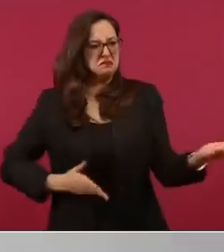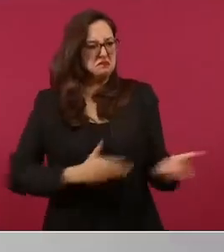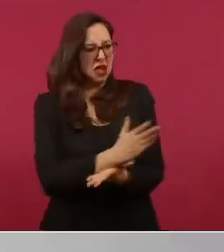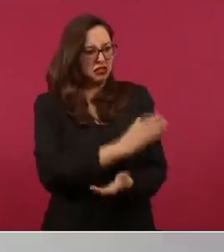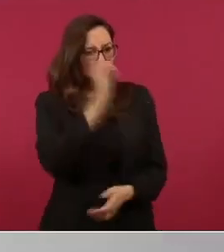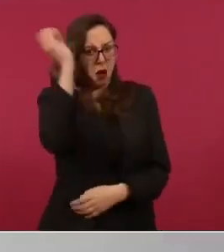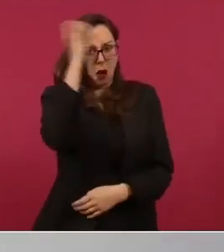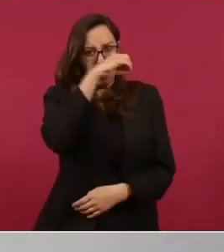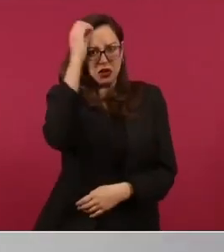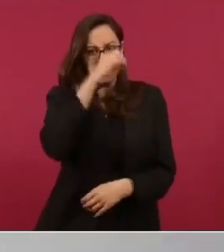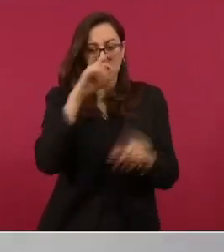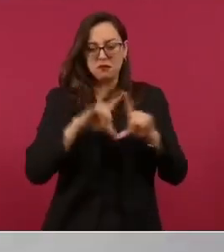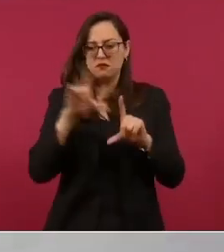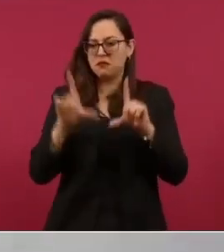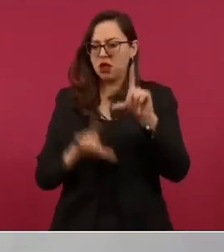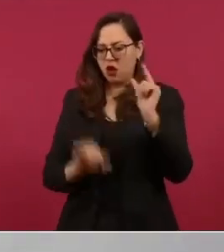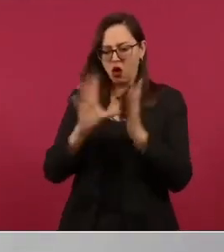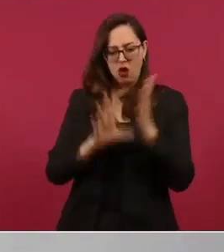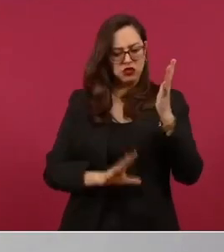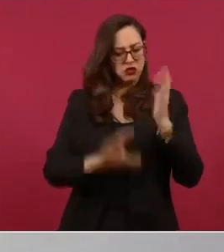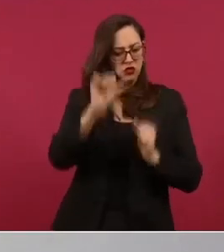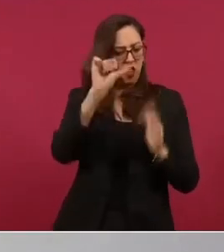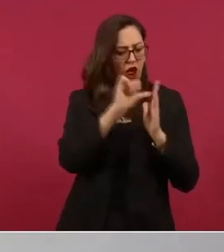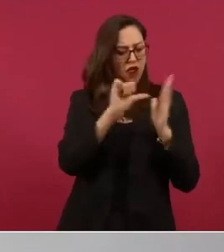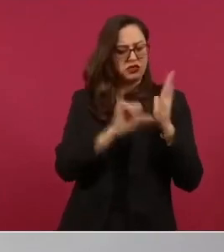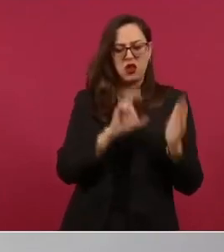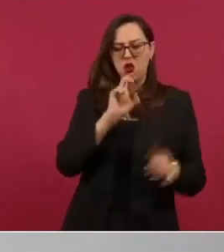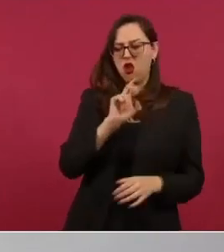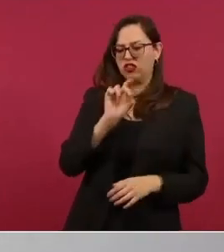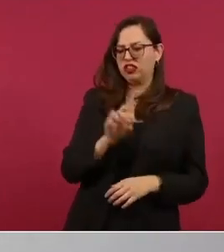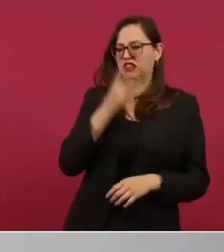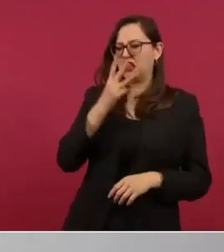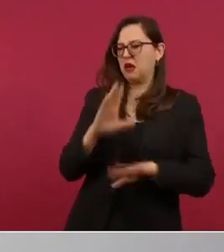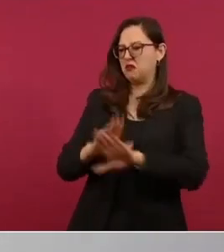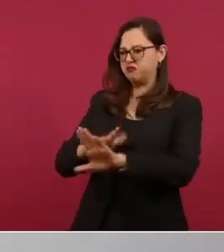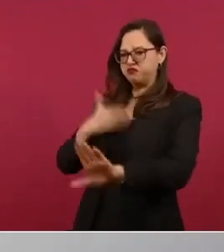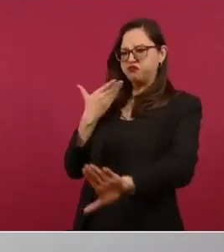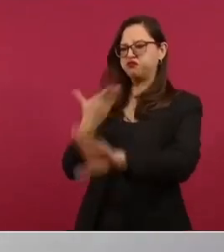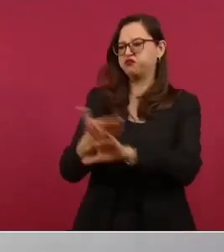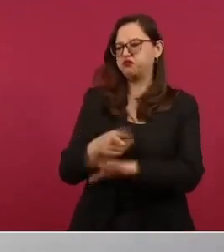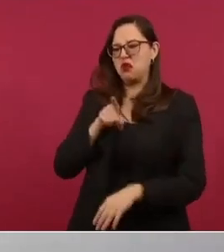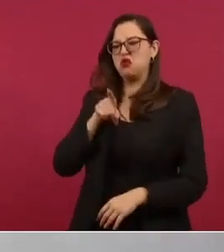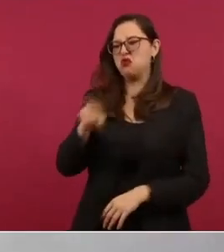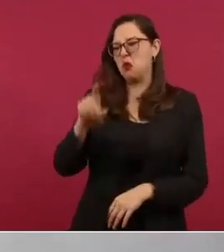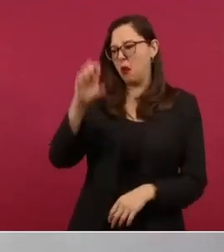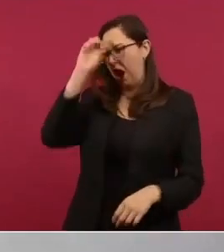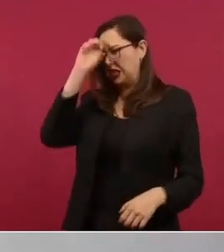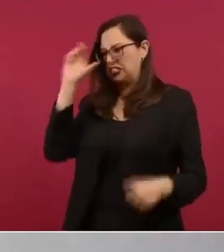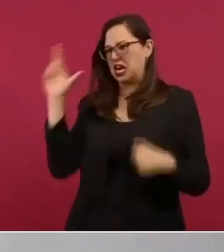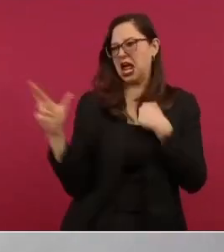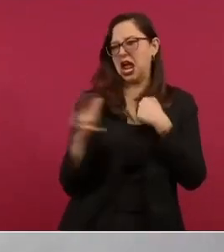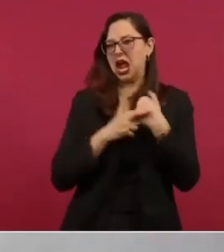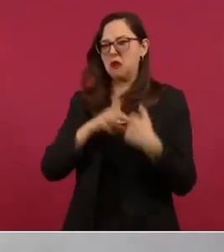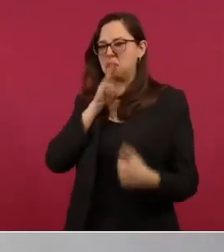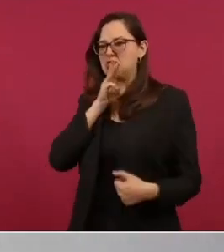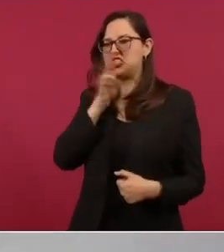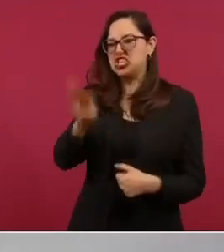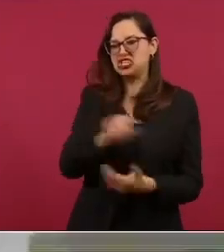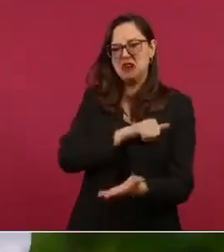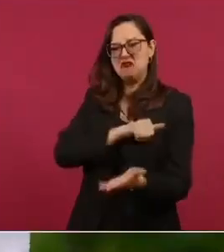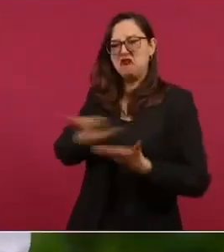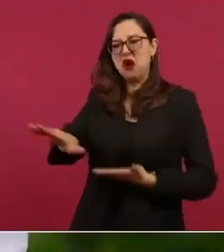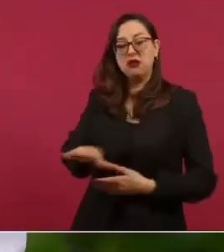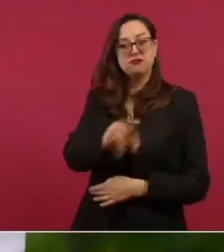y no queremos a nadie llamarle extranjero pernicioso este es